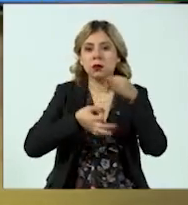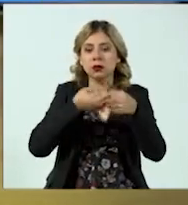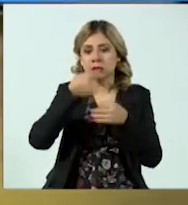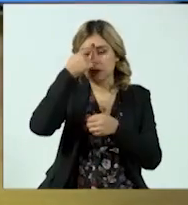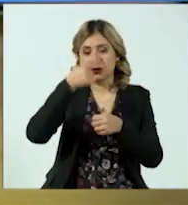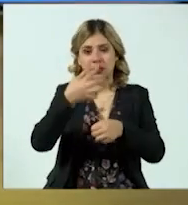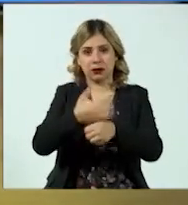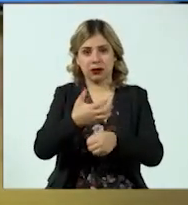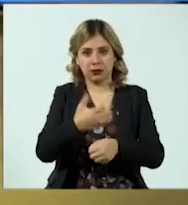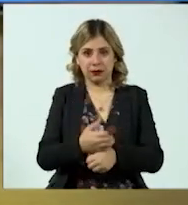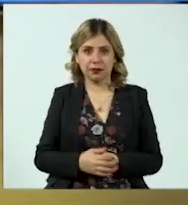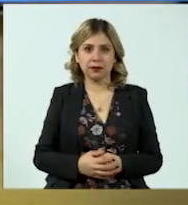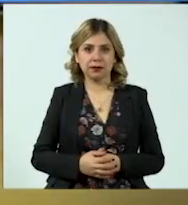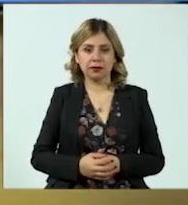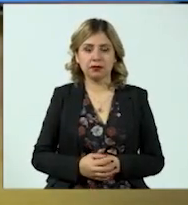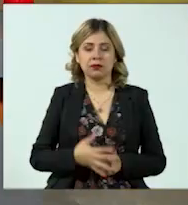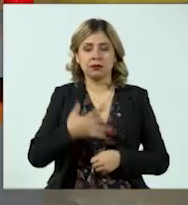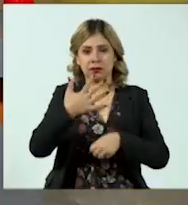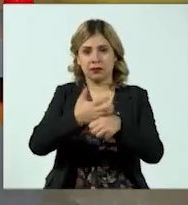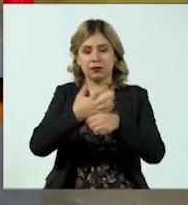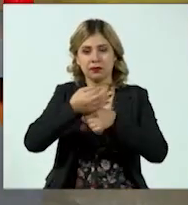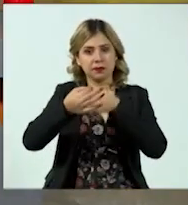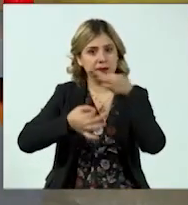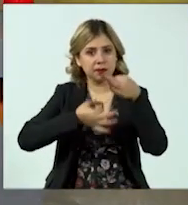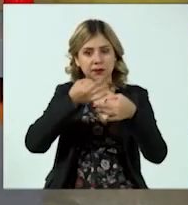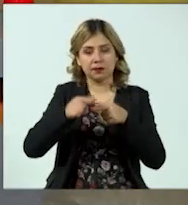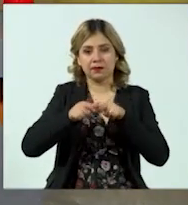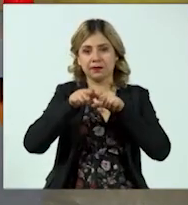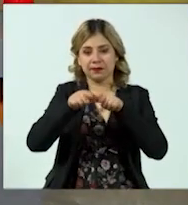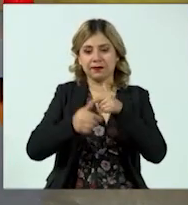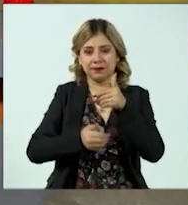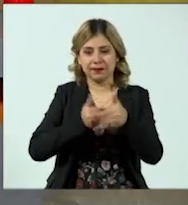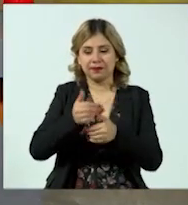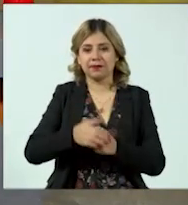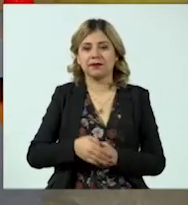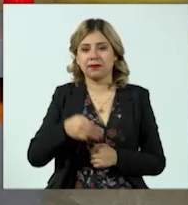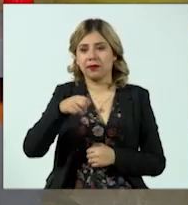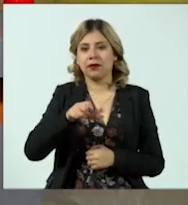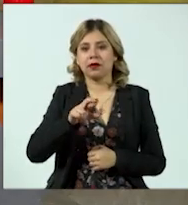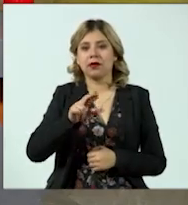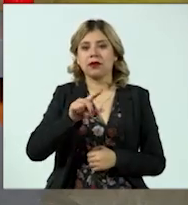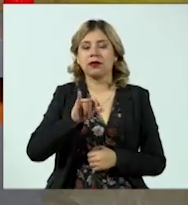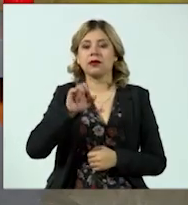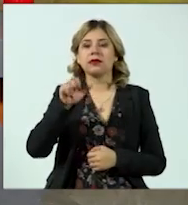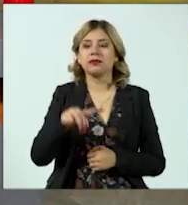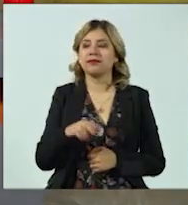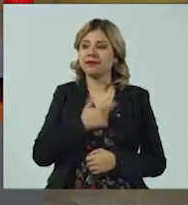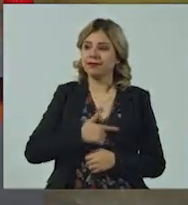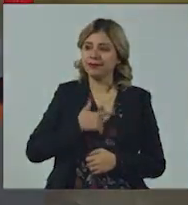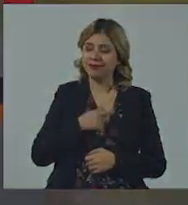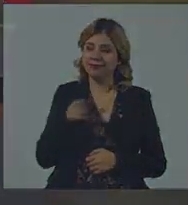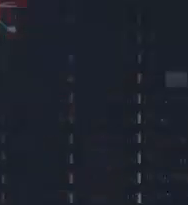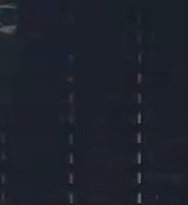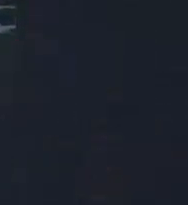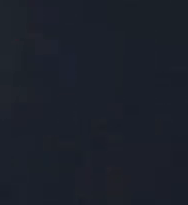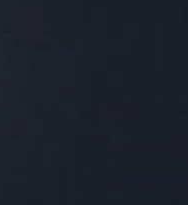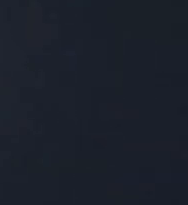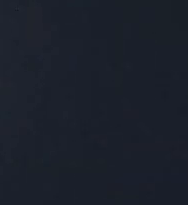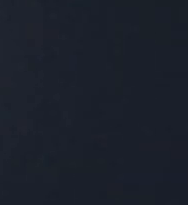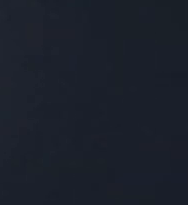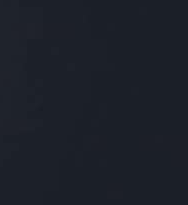quinta ya. Quinta convocatoria, y ahí vamos. Martín Almades, como siempre, un placer tenerte aquí en este estudio. Gracias, David.